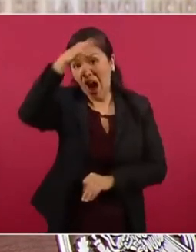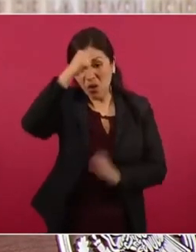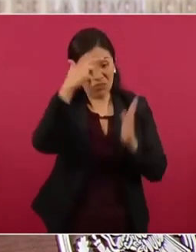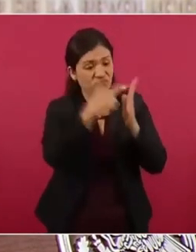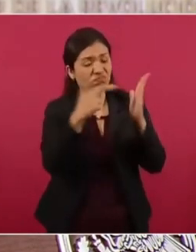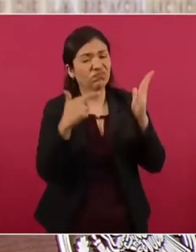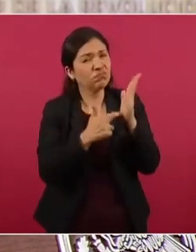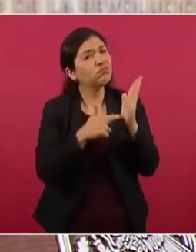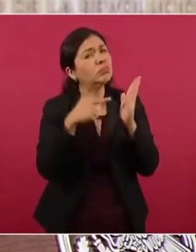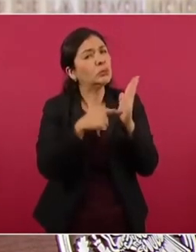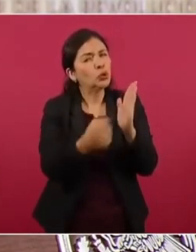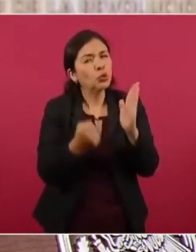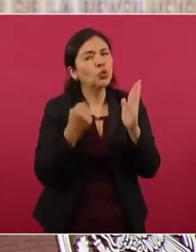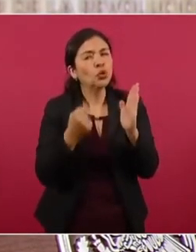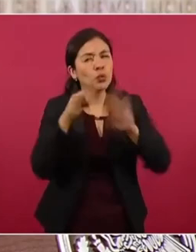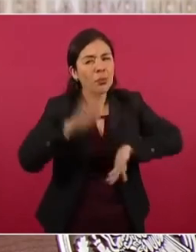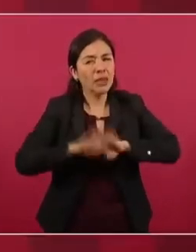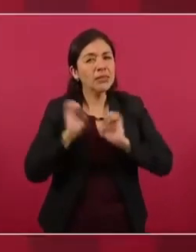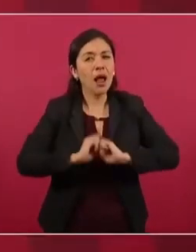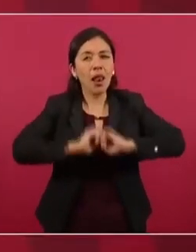sí, esto no. No.